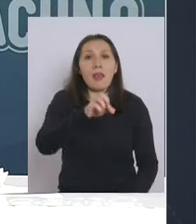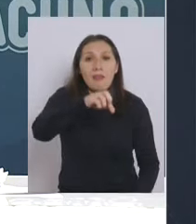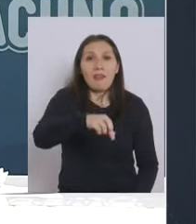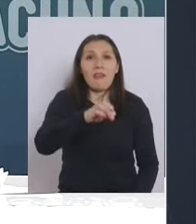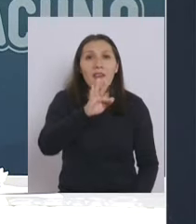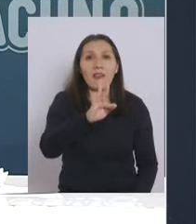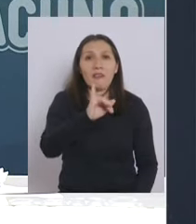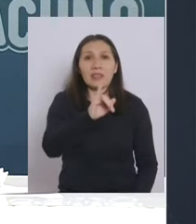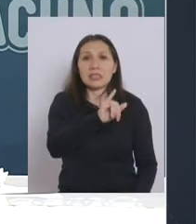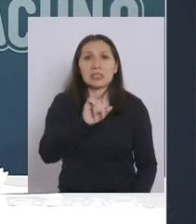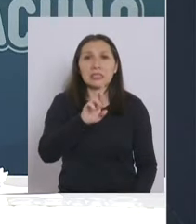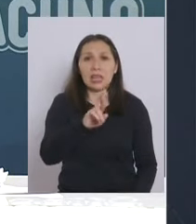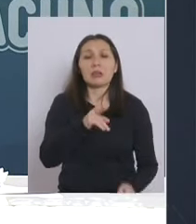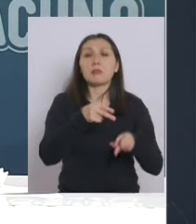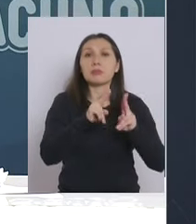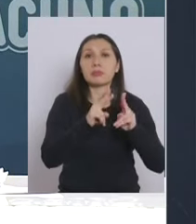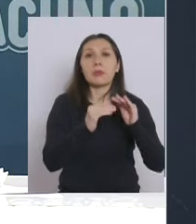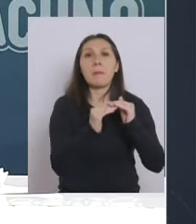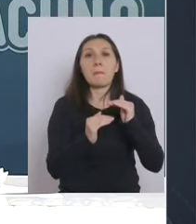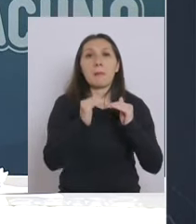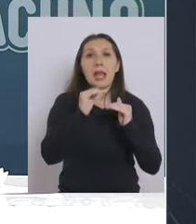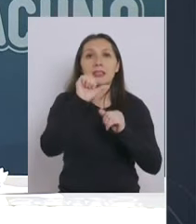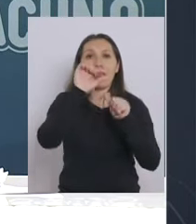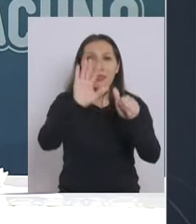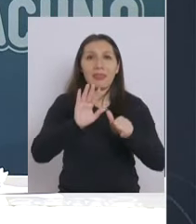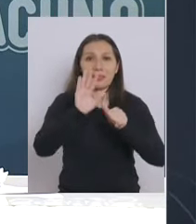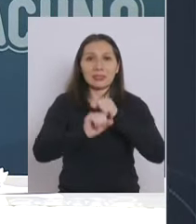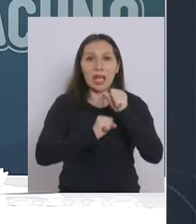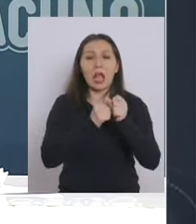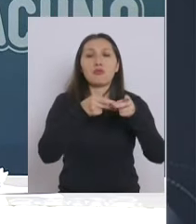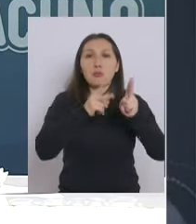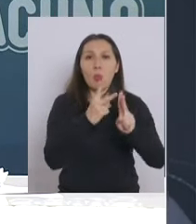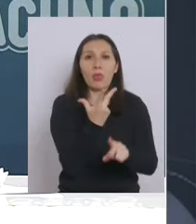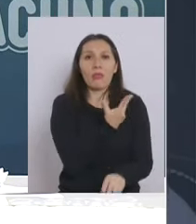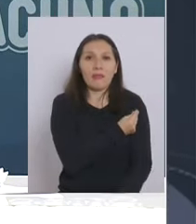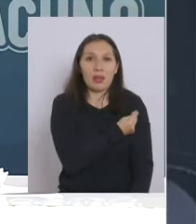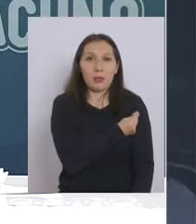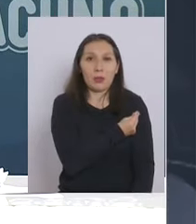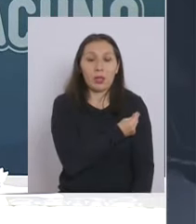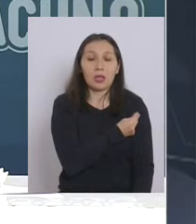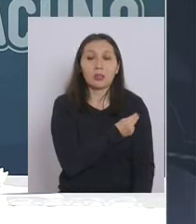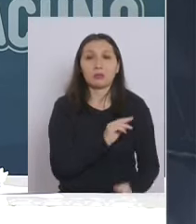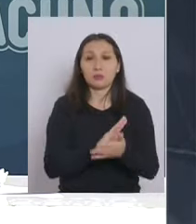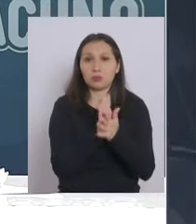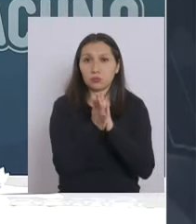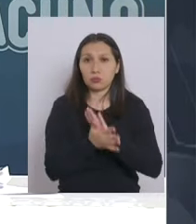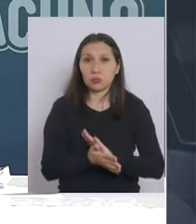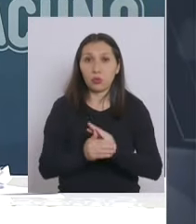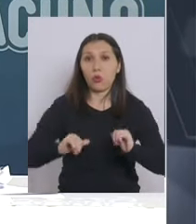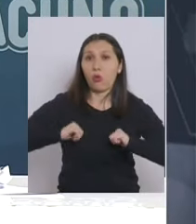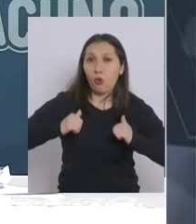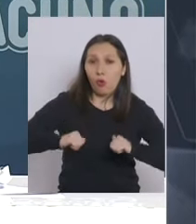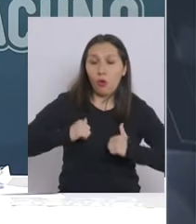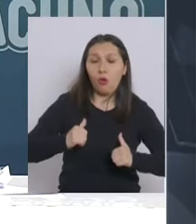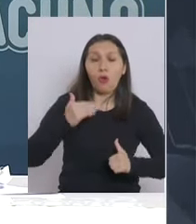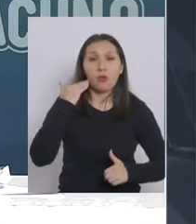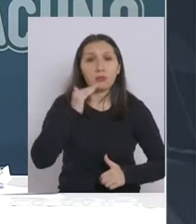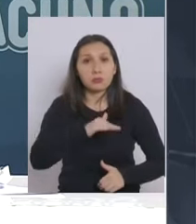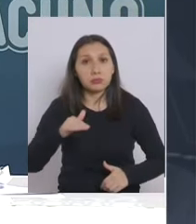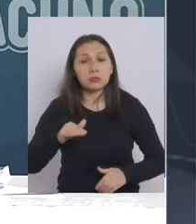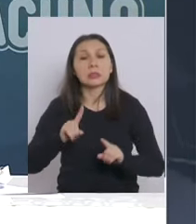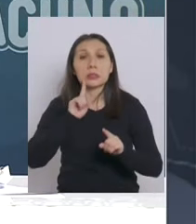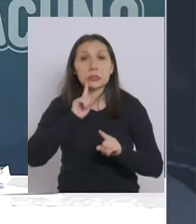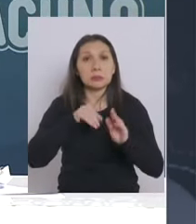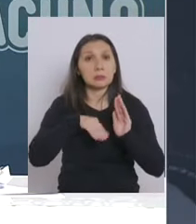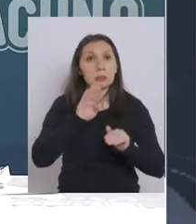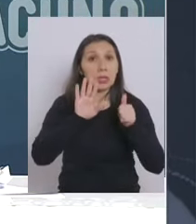que está aceptada para mayores de 16 años por lo tanto todos estos adolescentes tienen más